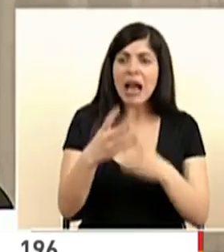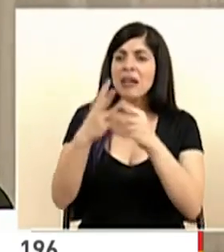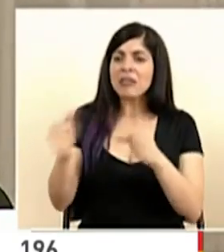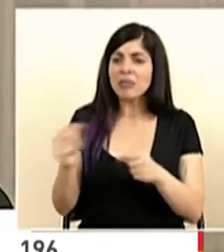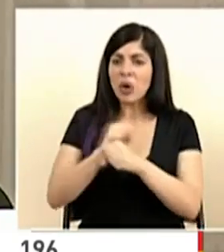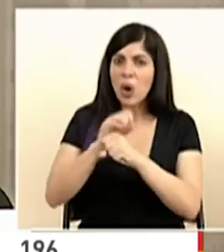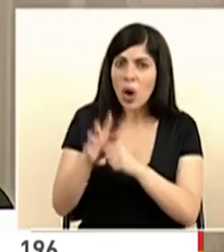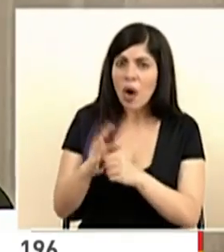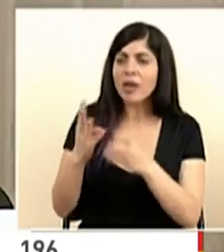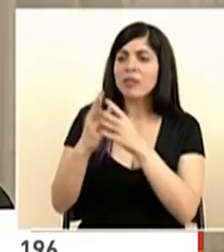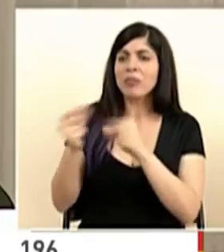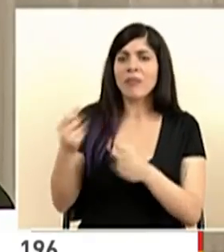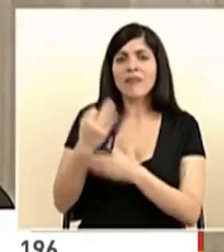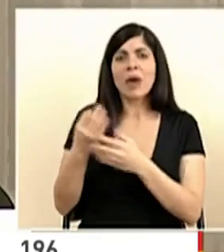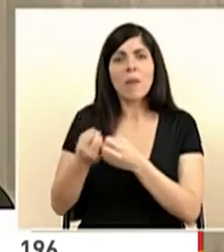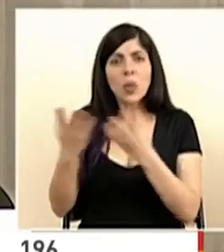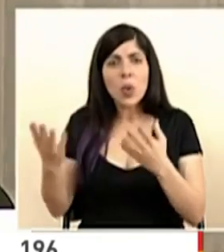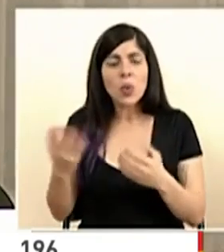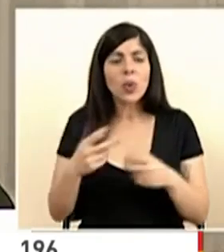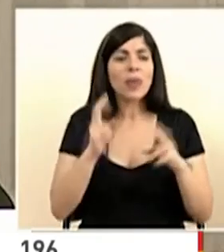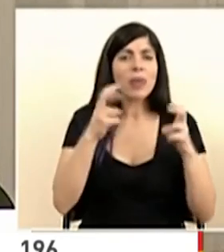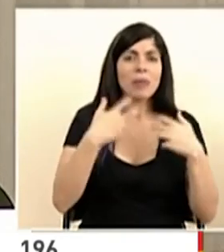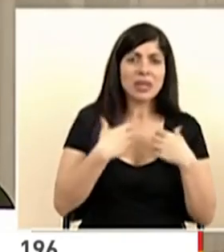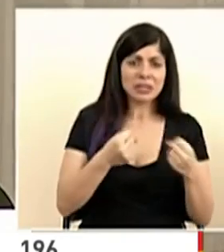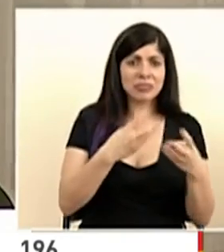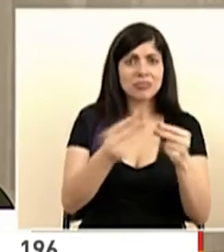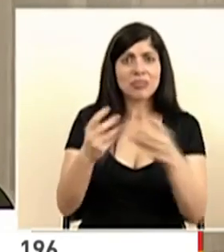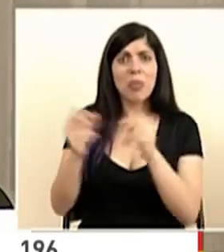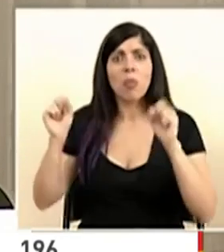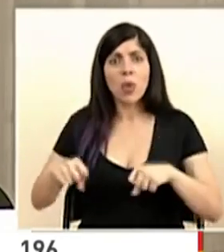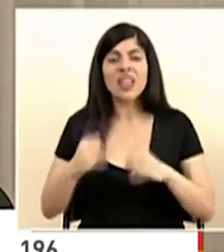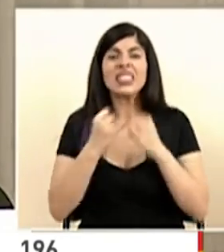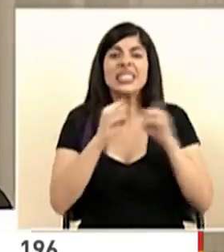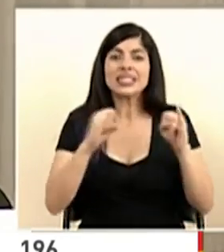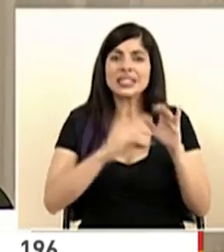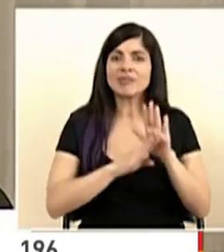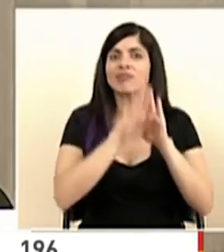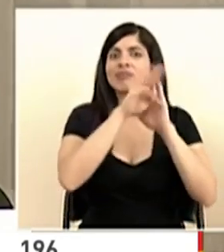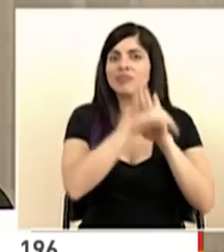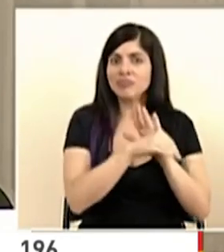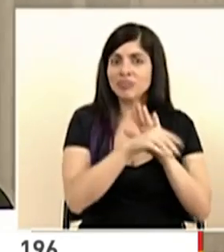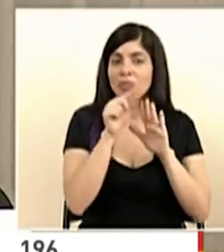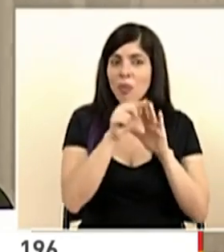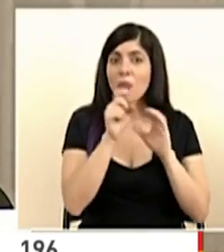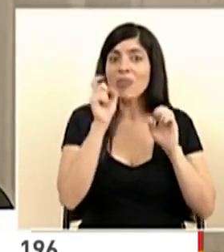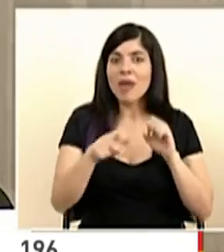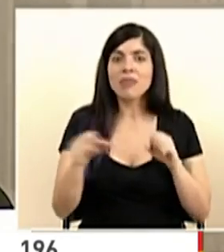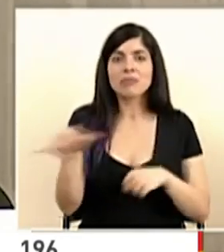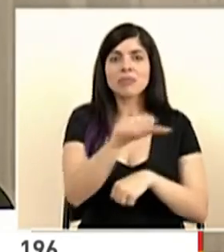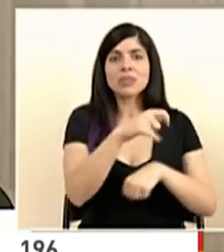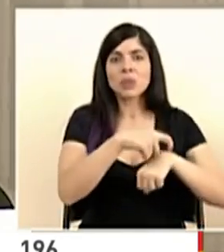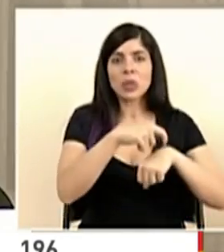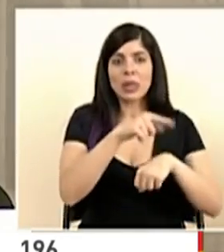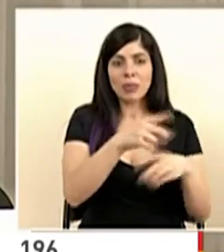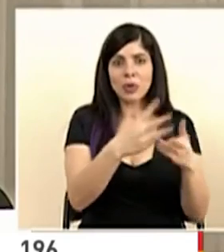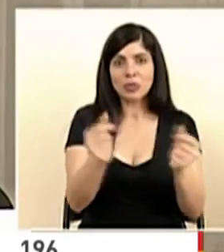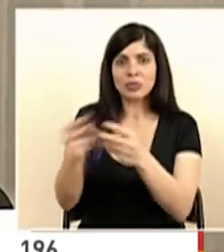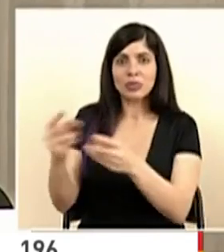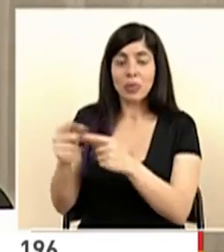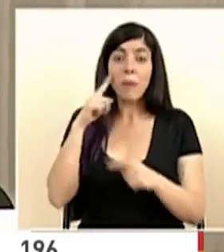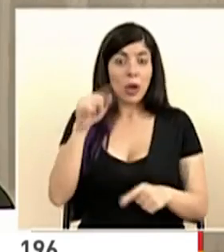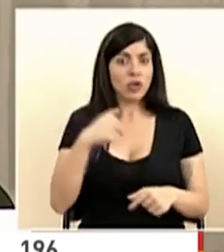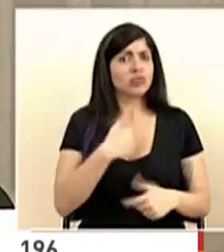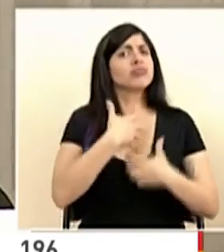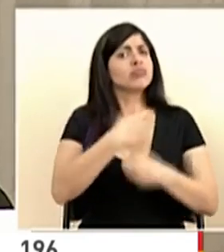nuestros temas de finanzas públicas y el tema sanitario, y no se nos dispara la curva. Todo eso hay que resolverlo al mismo tiempo. Pero yo creo en este